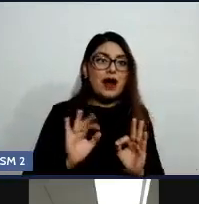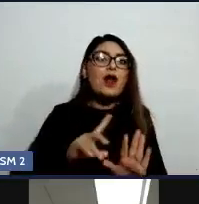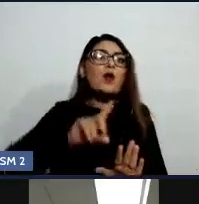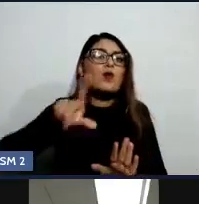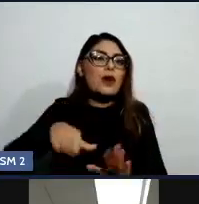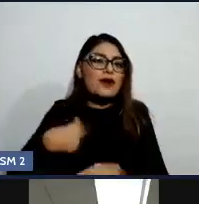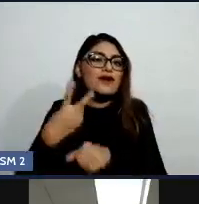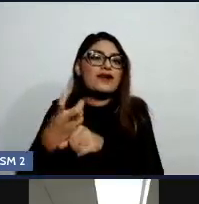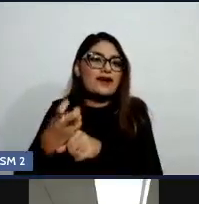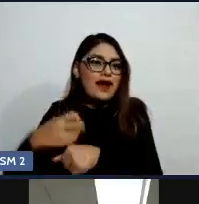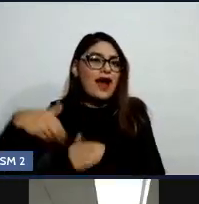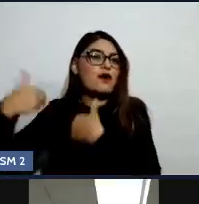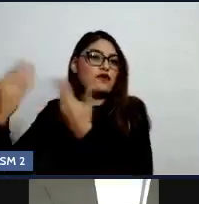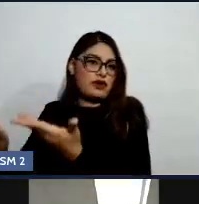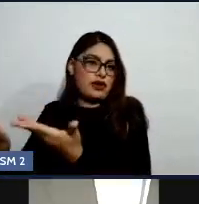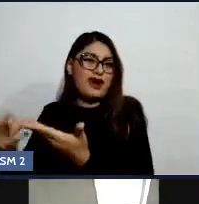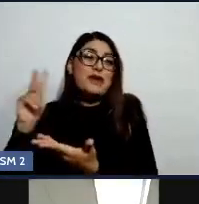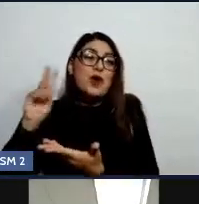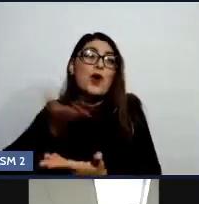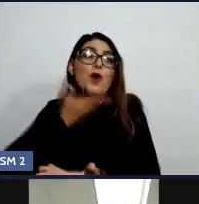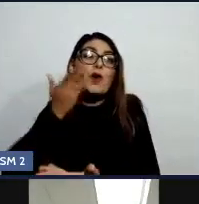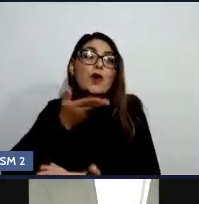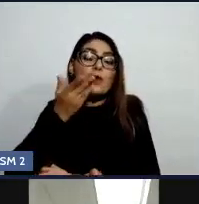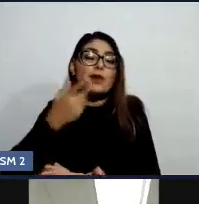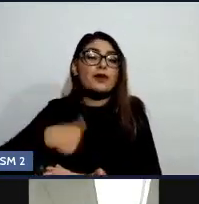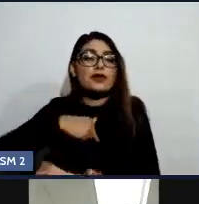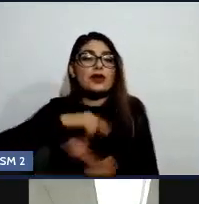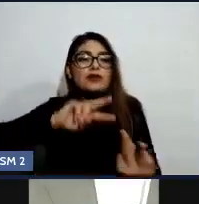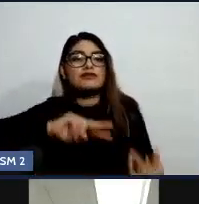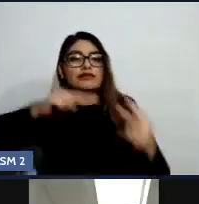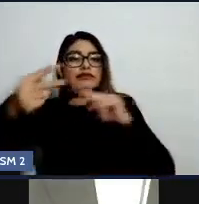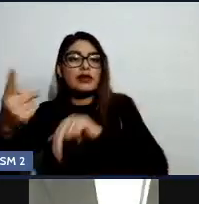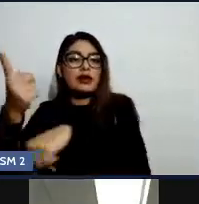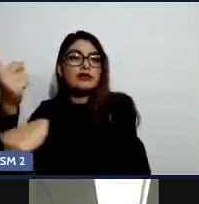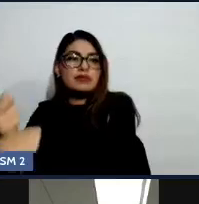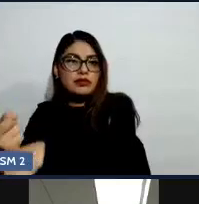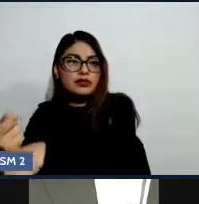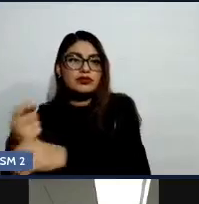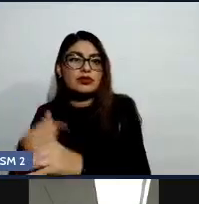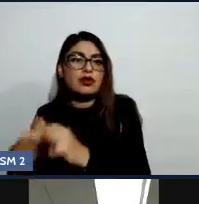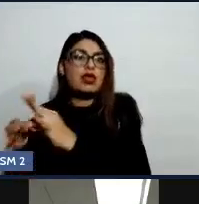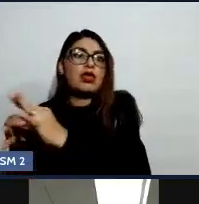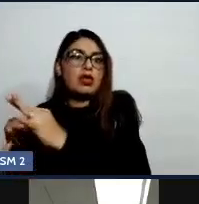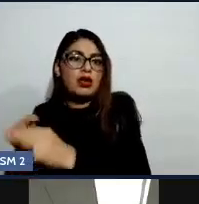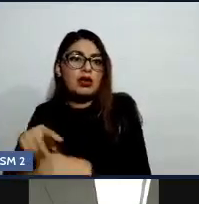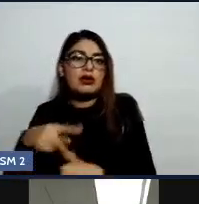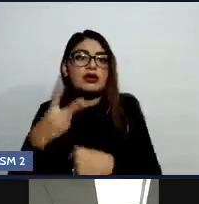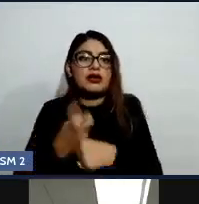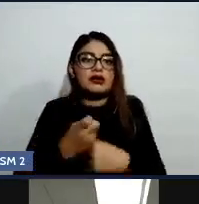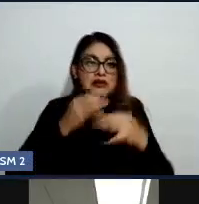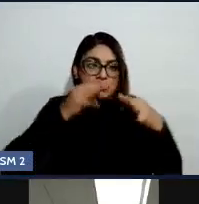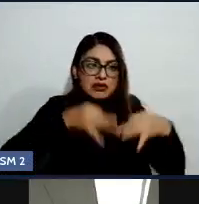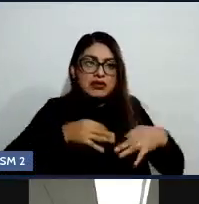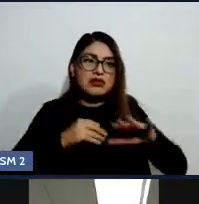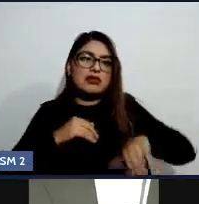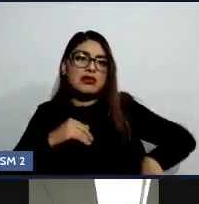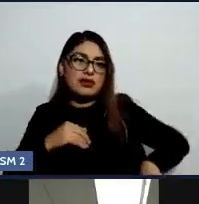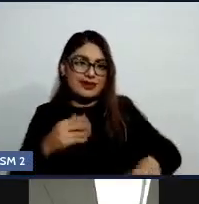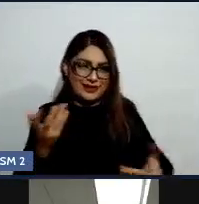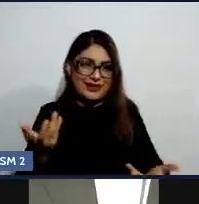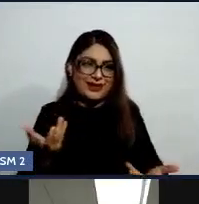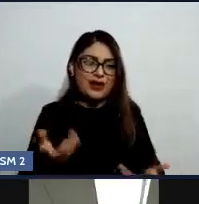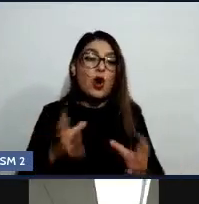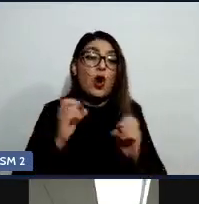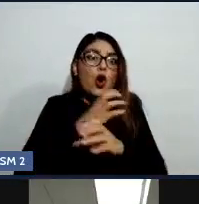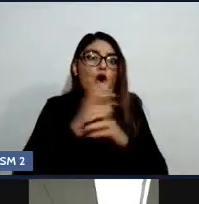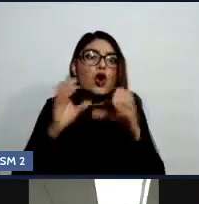Buscamos recibir en una relación, en un trabajo, en cosas materiales,